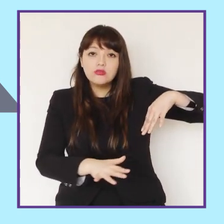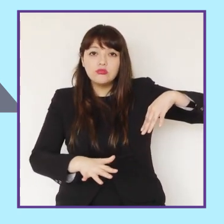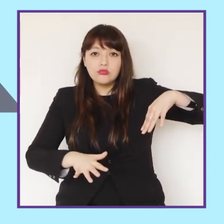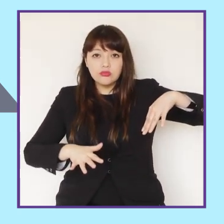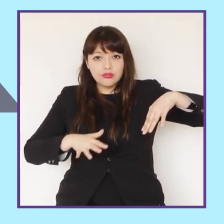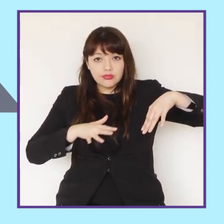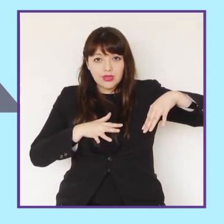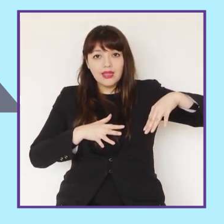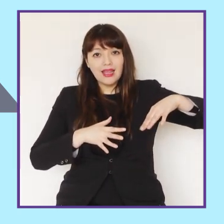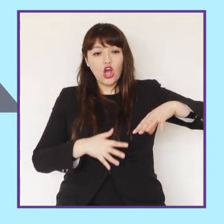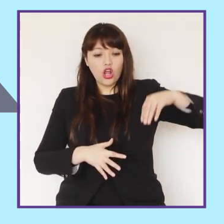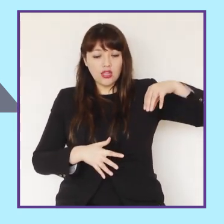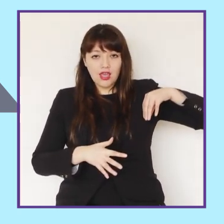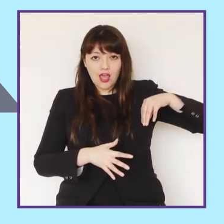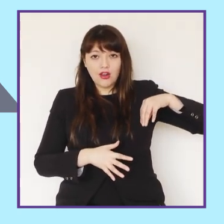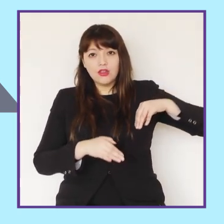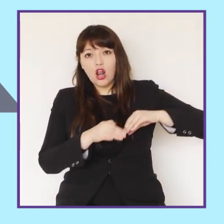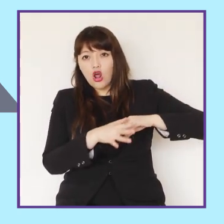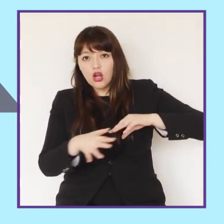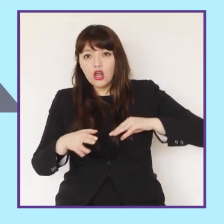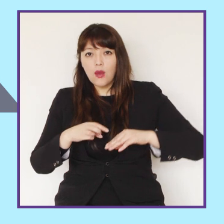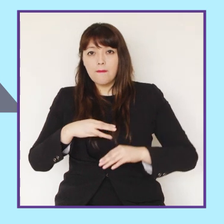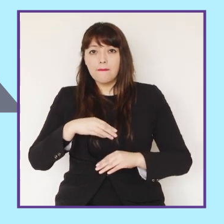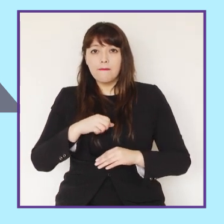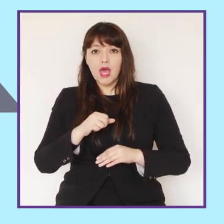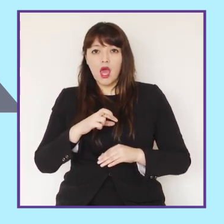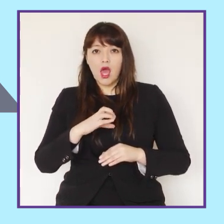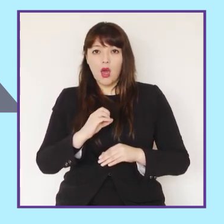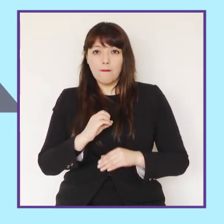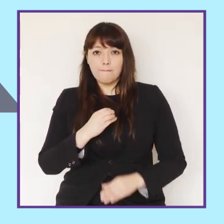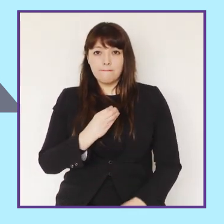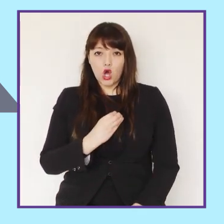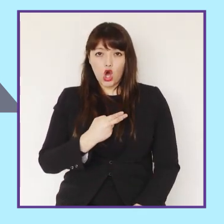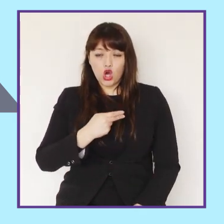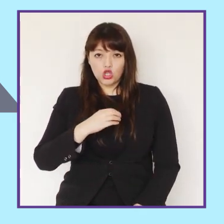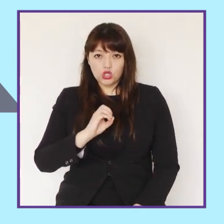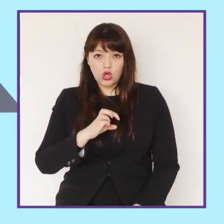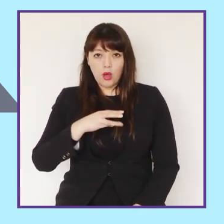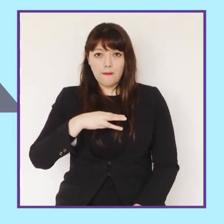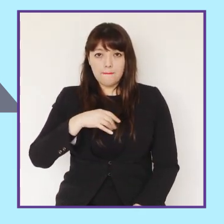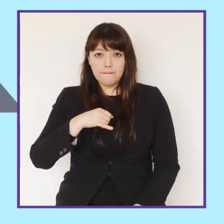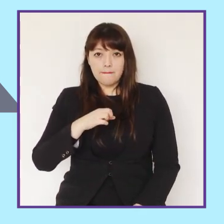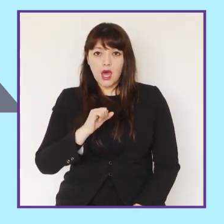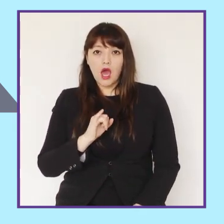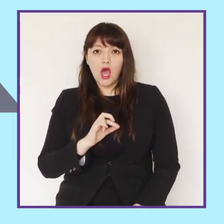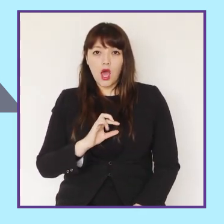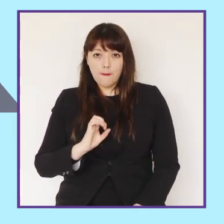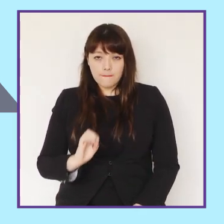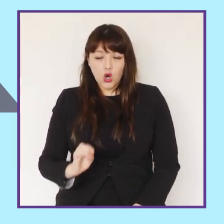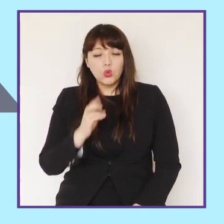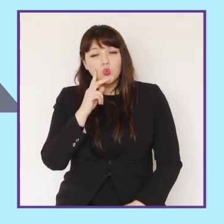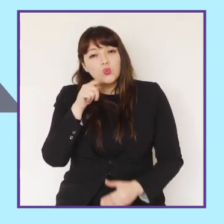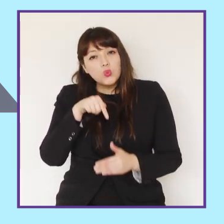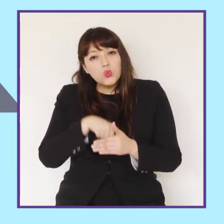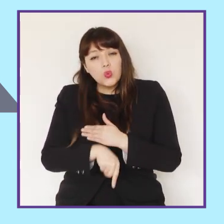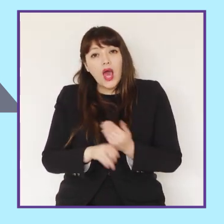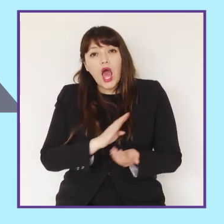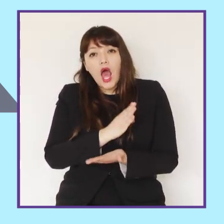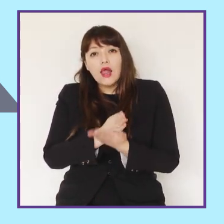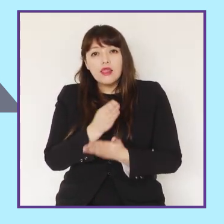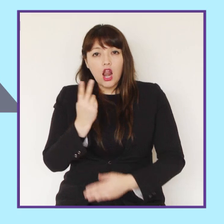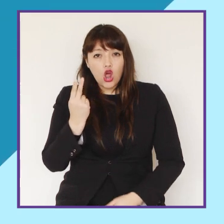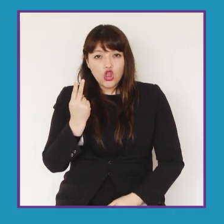de la cordillera de los Andes, entre los ríos Mapocho y Maipo. Se estima que su profundidad alcanzaría hasta los 12